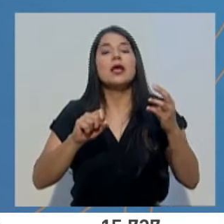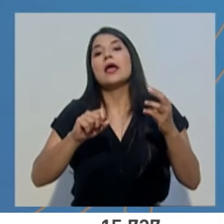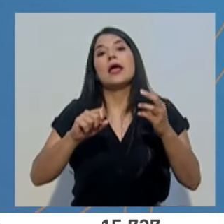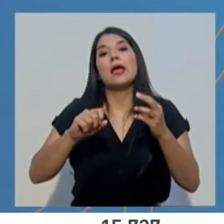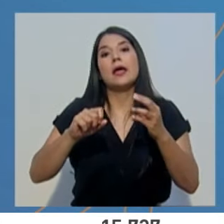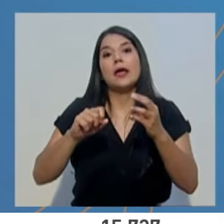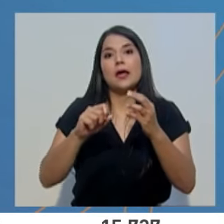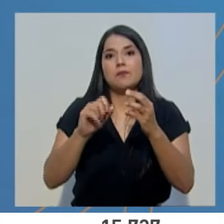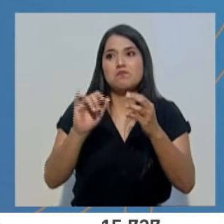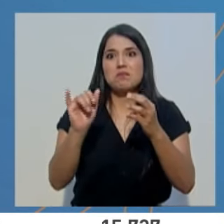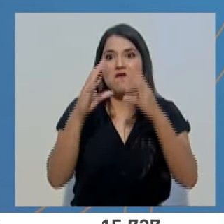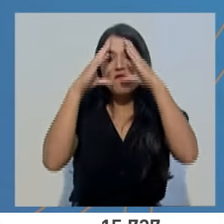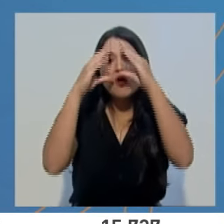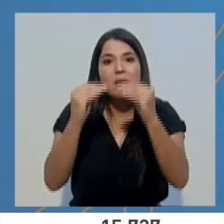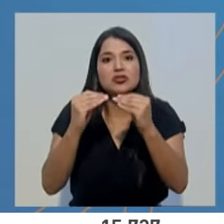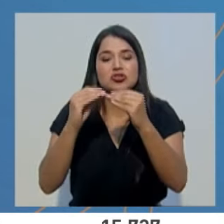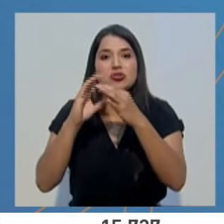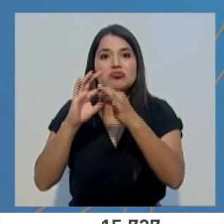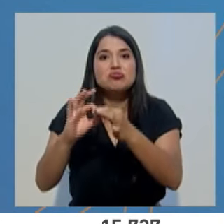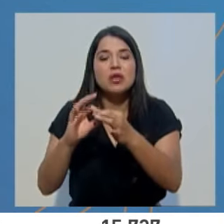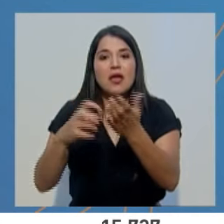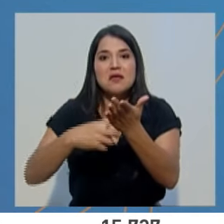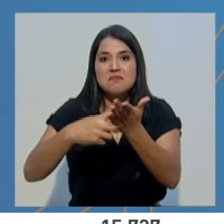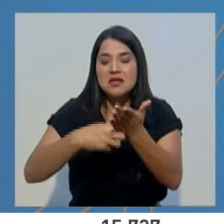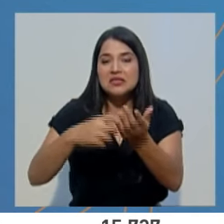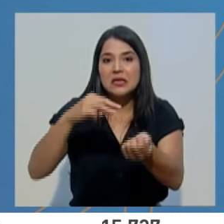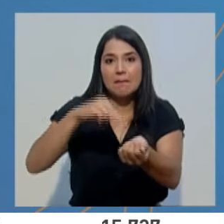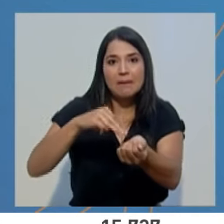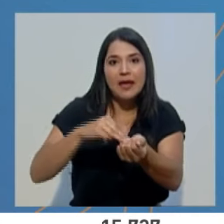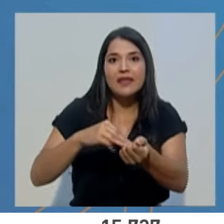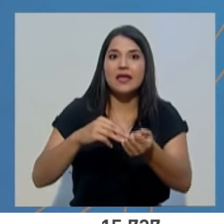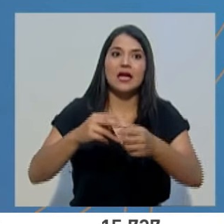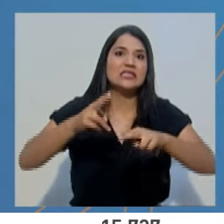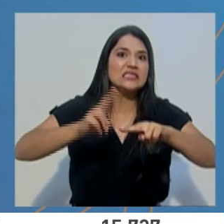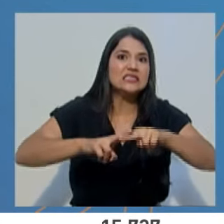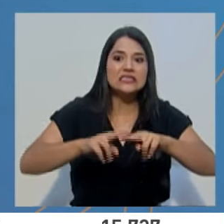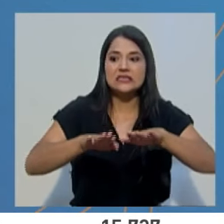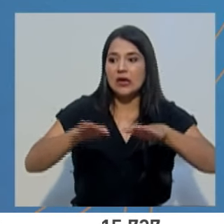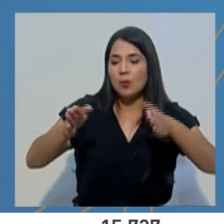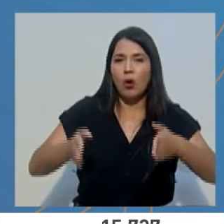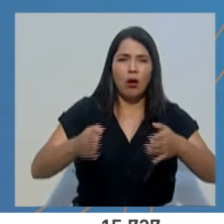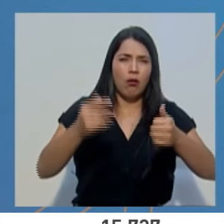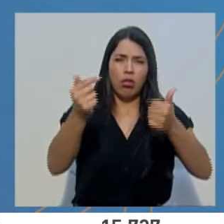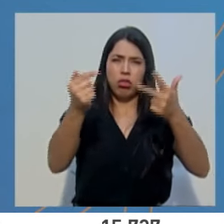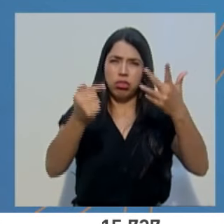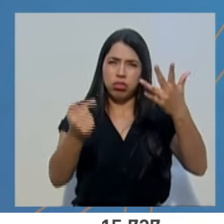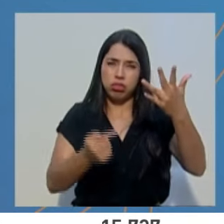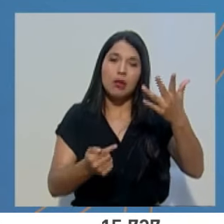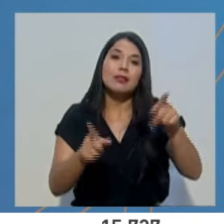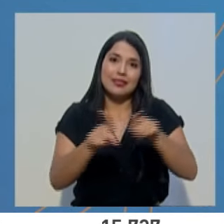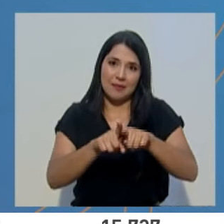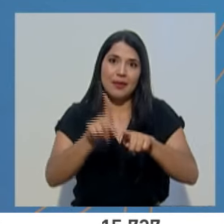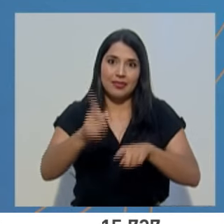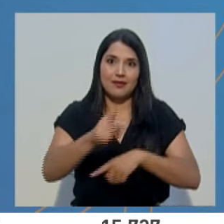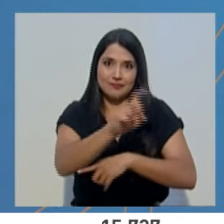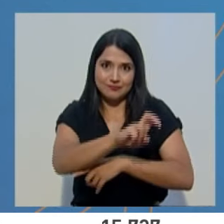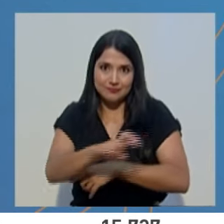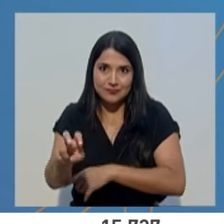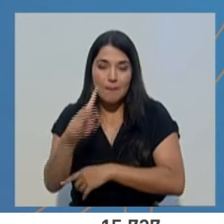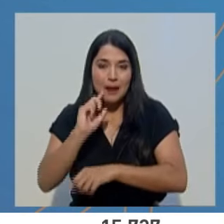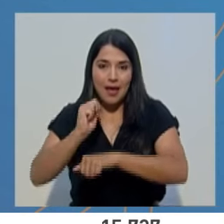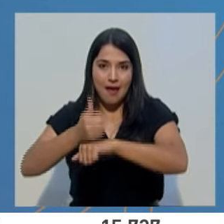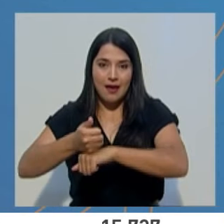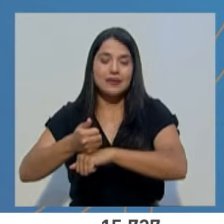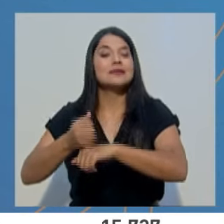mobiliario como camillas, sillas y otros. También, siguiendo los estándares de la iniciativa global,